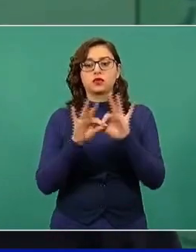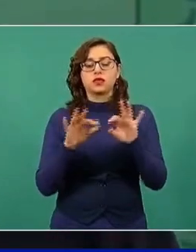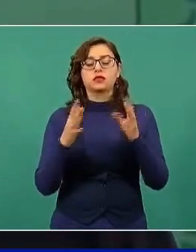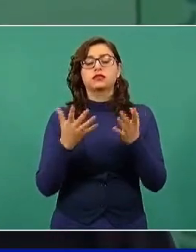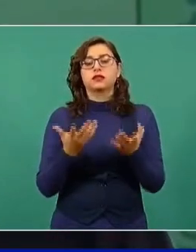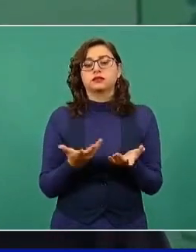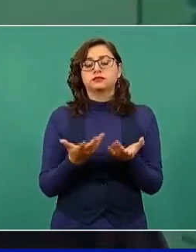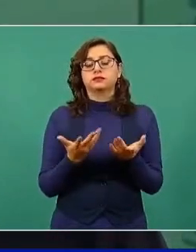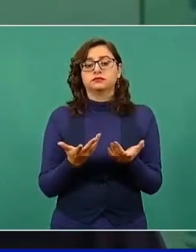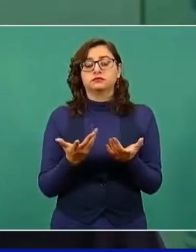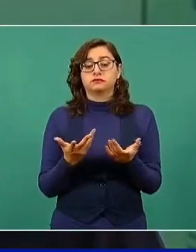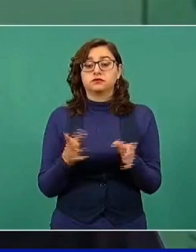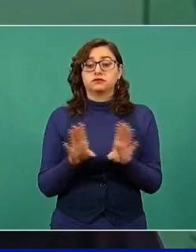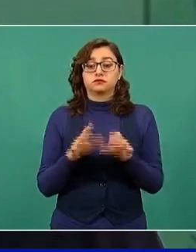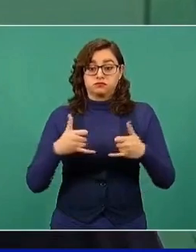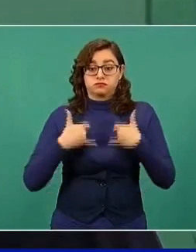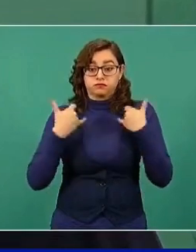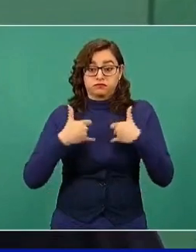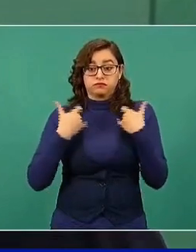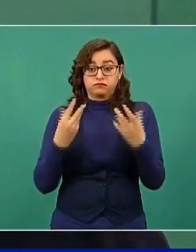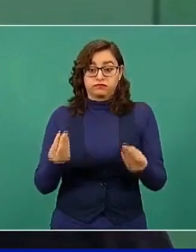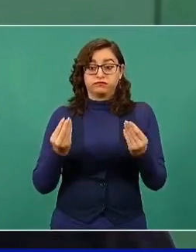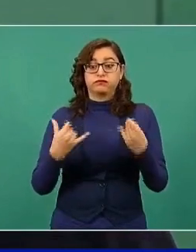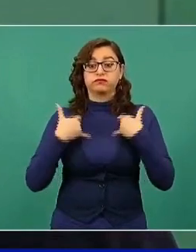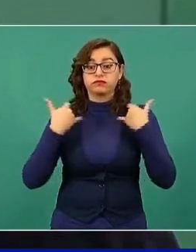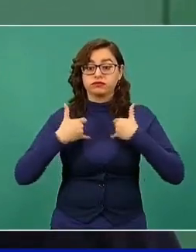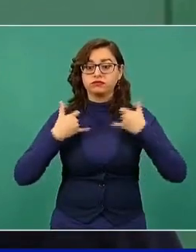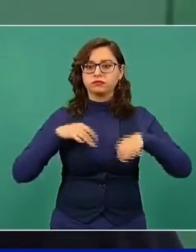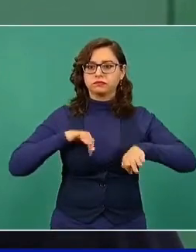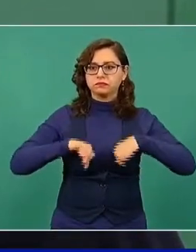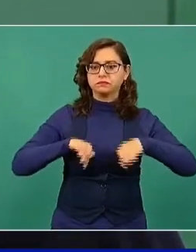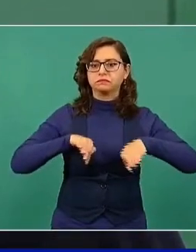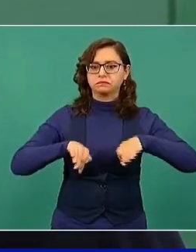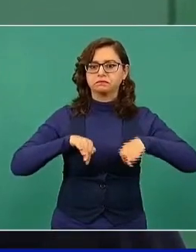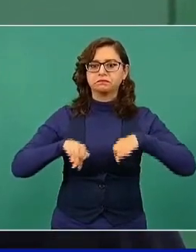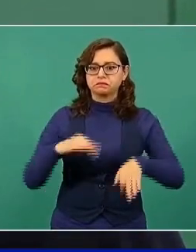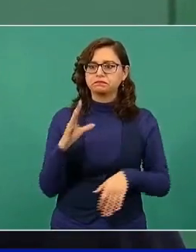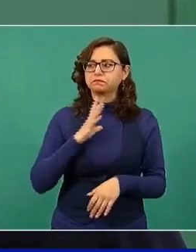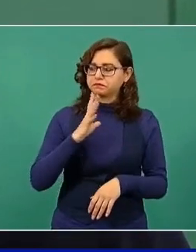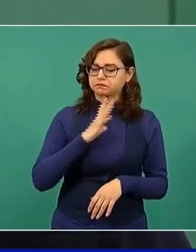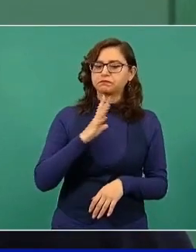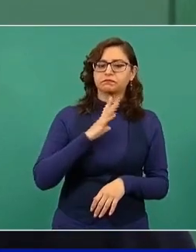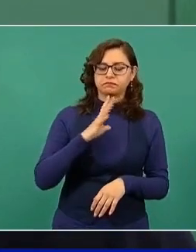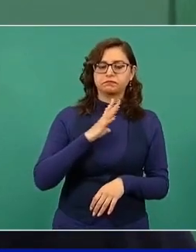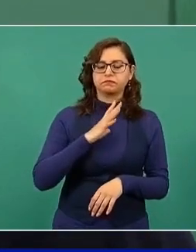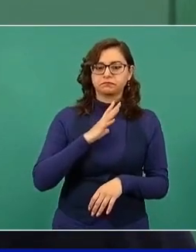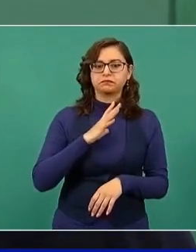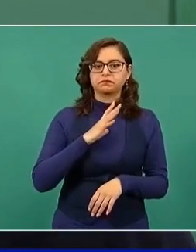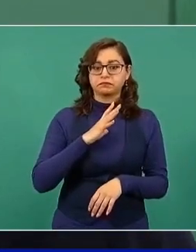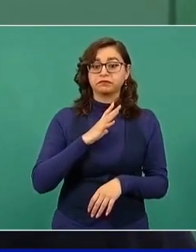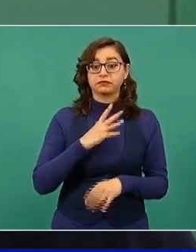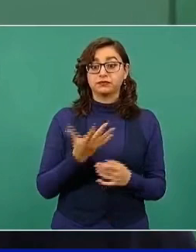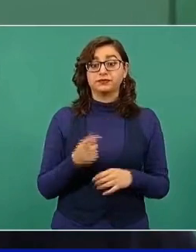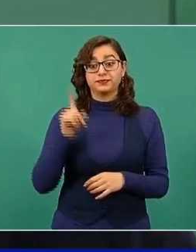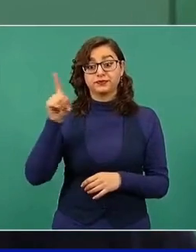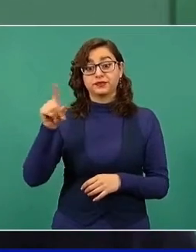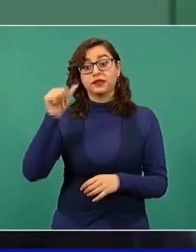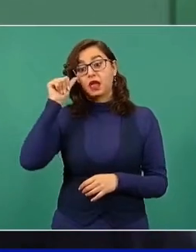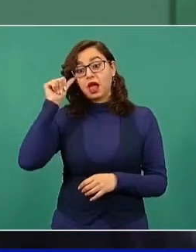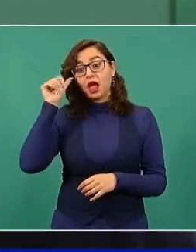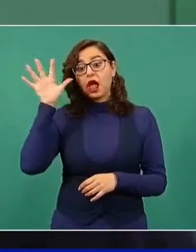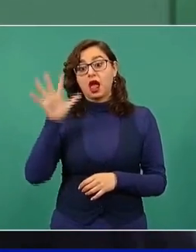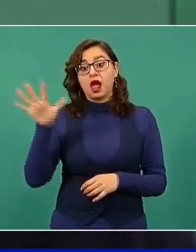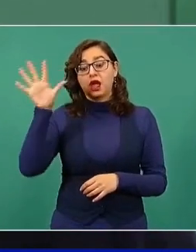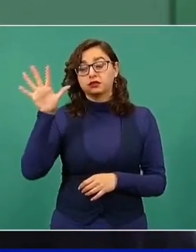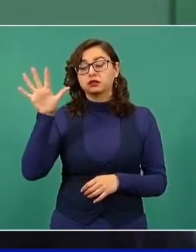trabajo, mano de obra joven, ese es un problema que ya tienen en Asia y